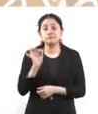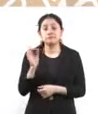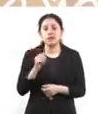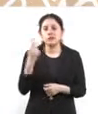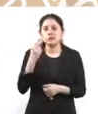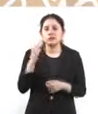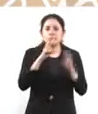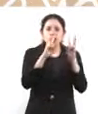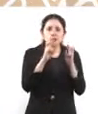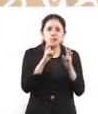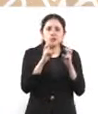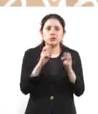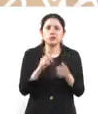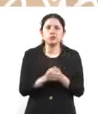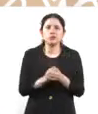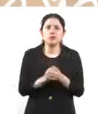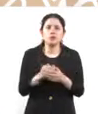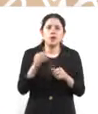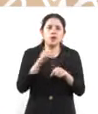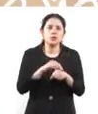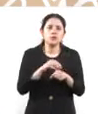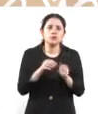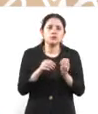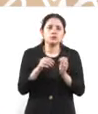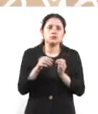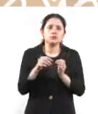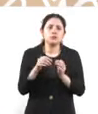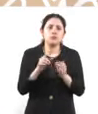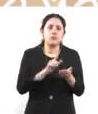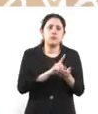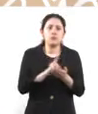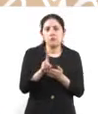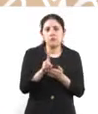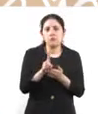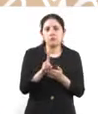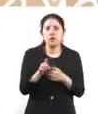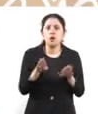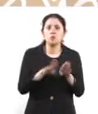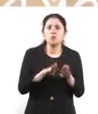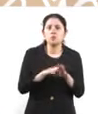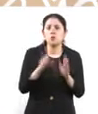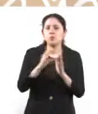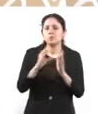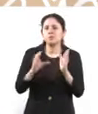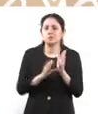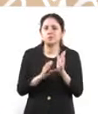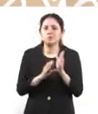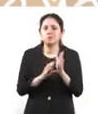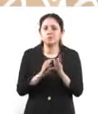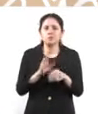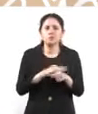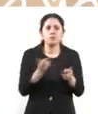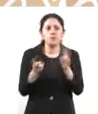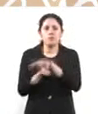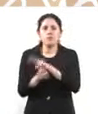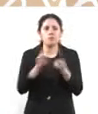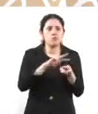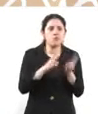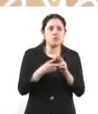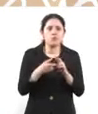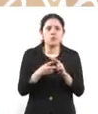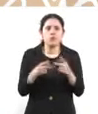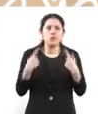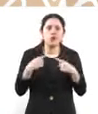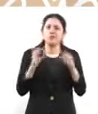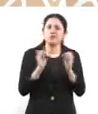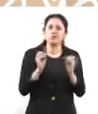pero no puede decir si el 19 constitucional es constitucional o no, porque se vuelven constituyentes en sí mismos. Ese es el primer